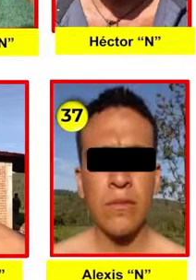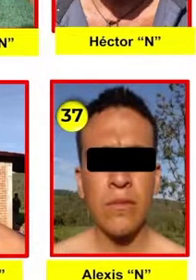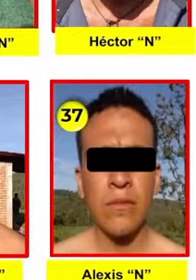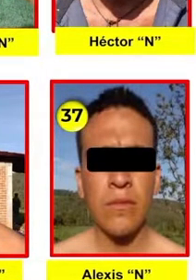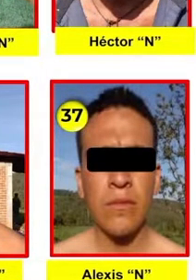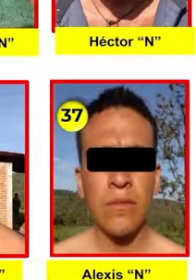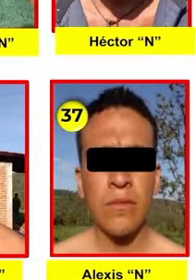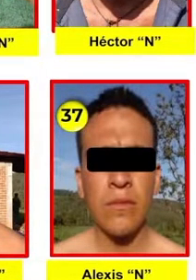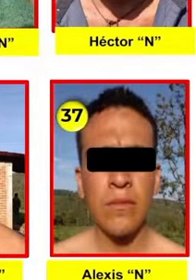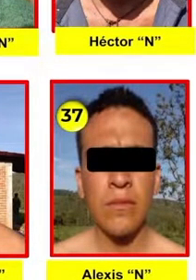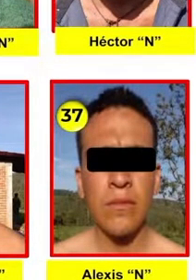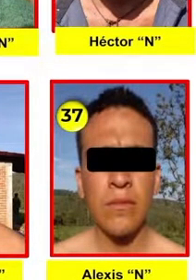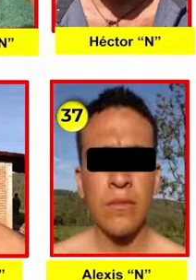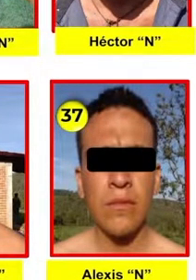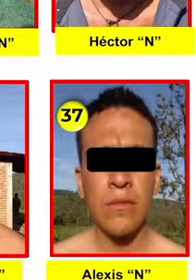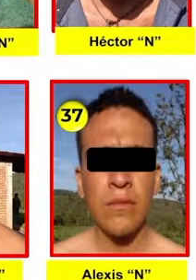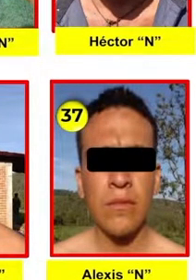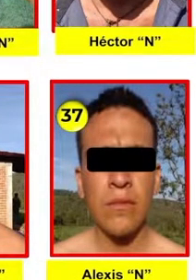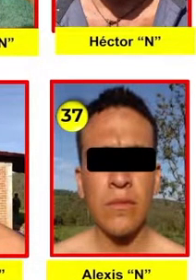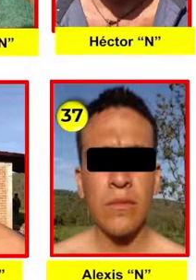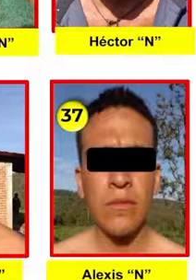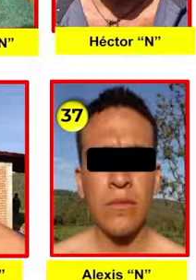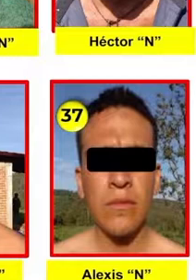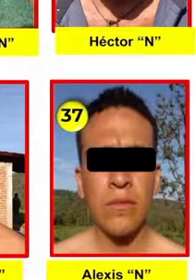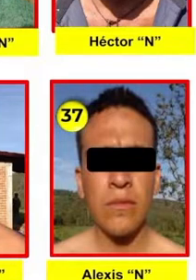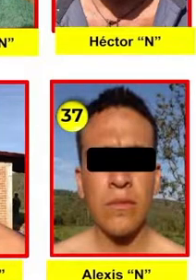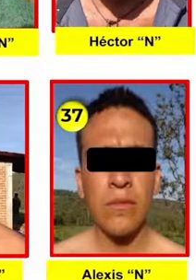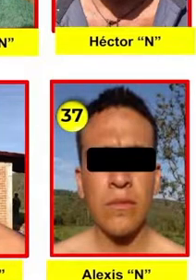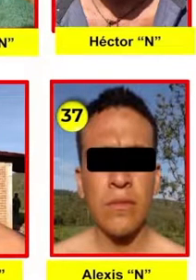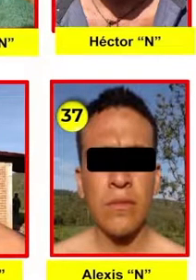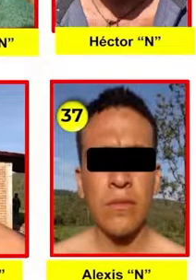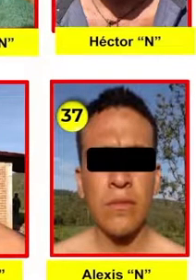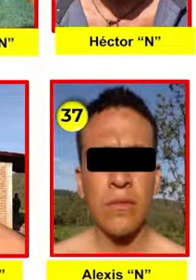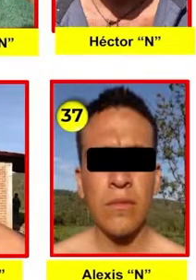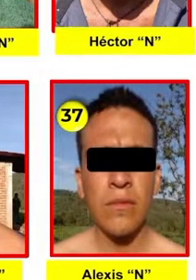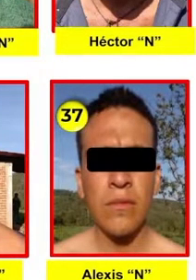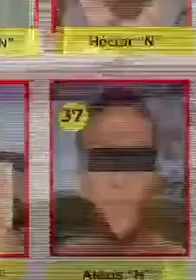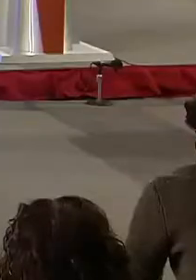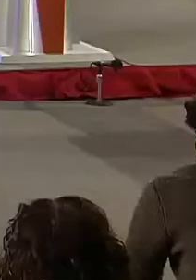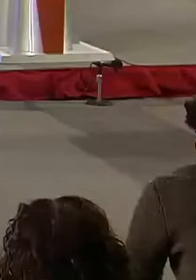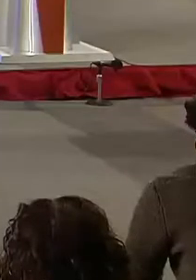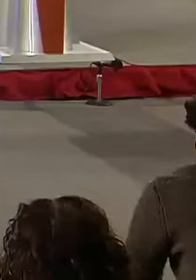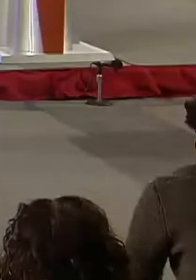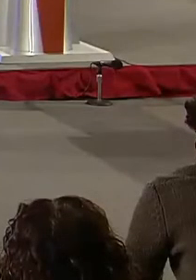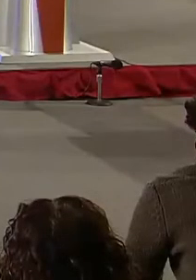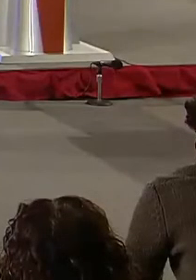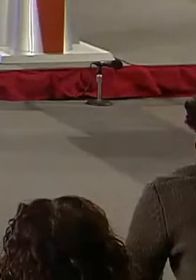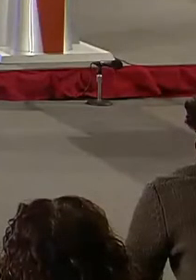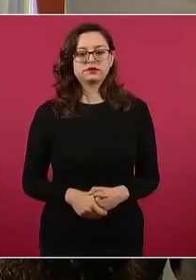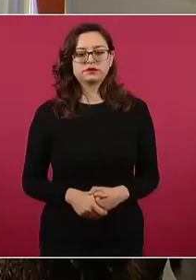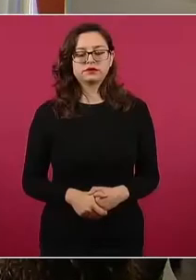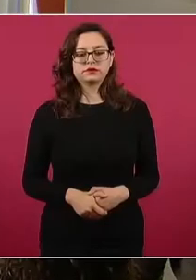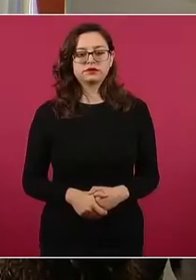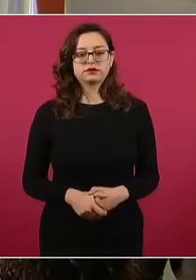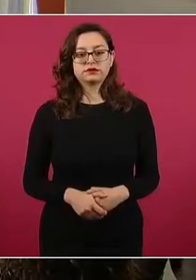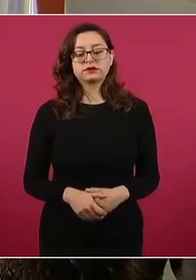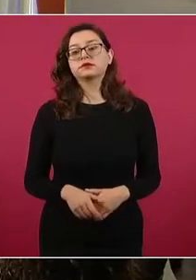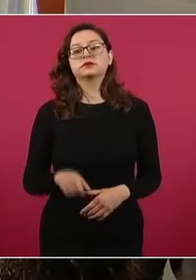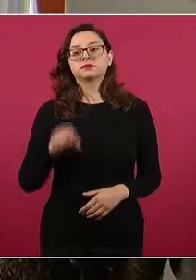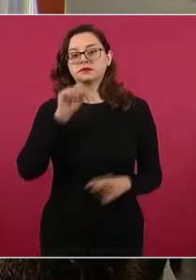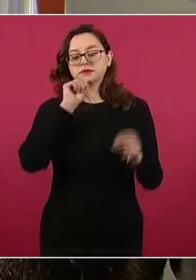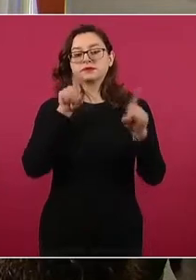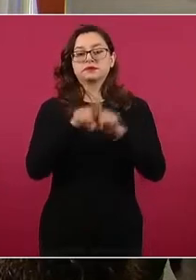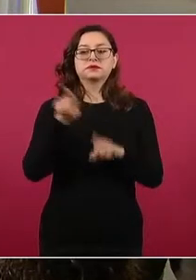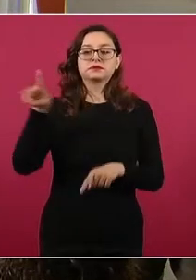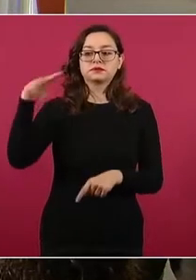febrero de 2021. Esta es una acción muy eficaz de la Fiscalía General del Estado de Veracruz.